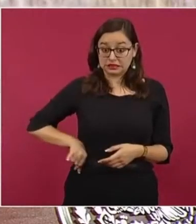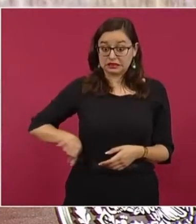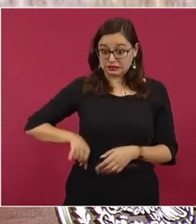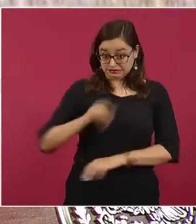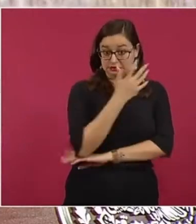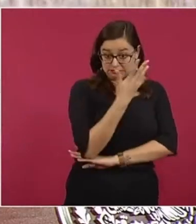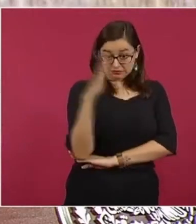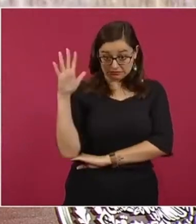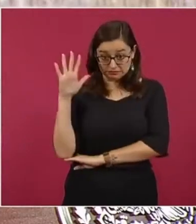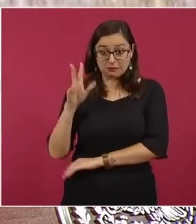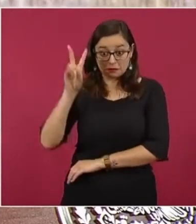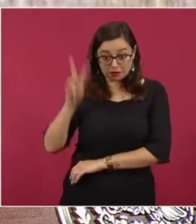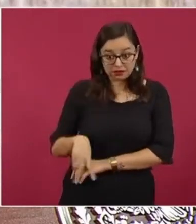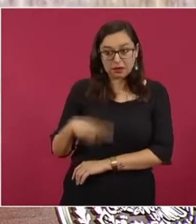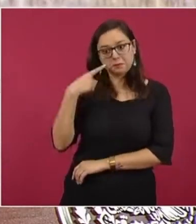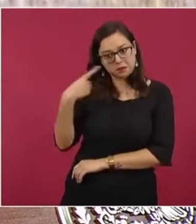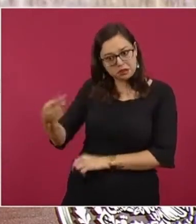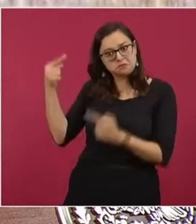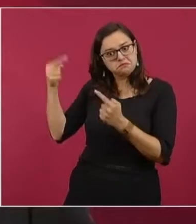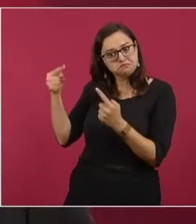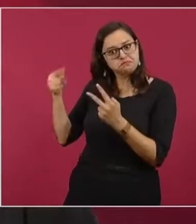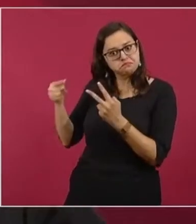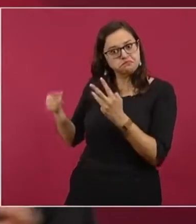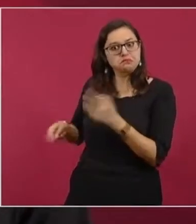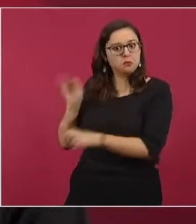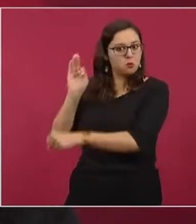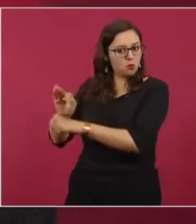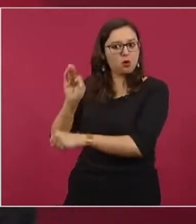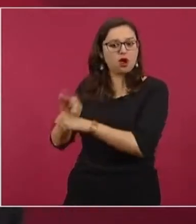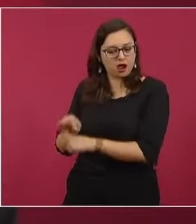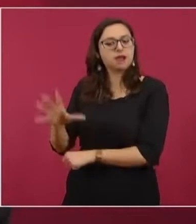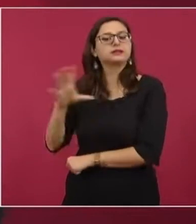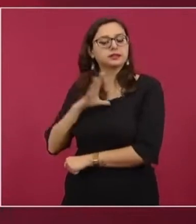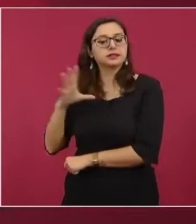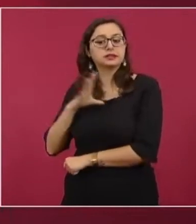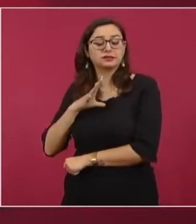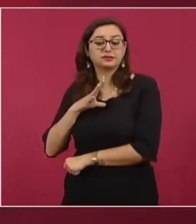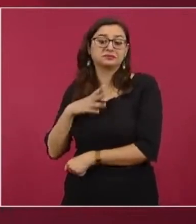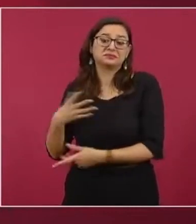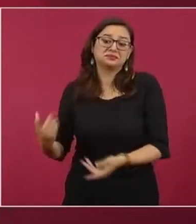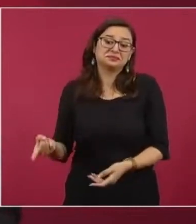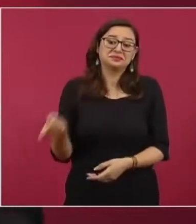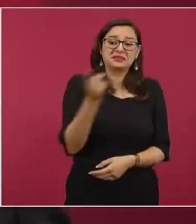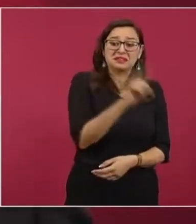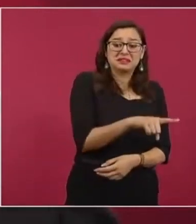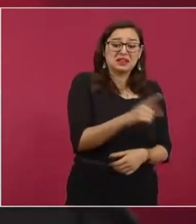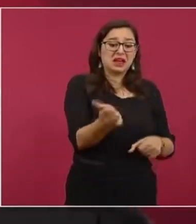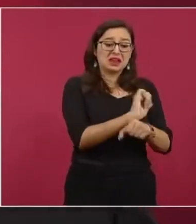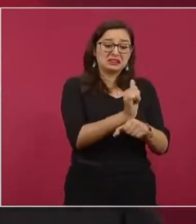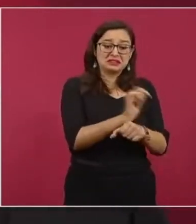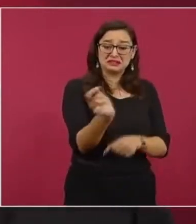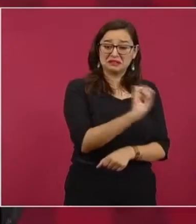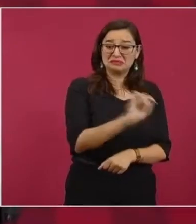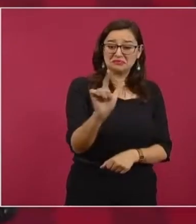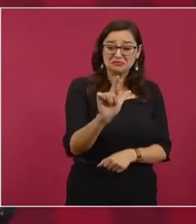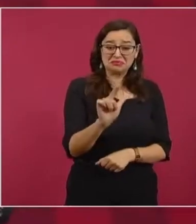El presidente Andrés Manuel López Obrador afirma que no hay destrucción de la selva, luego que se difundiera un video en que diversos famosos se pronuncian en contra del Tren